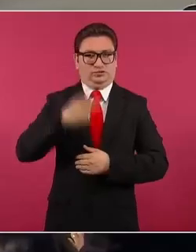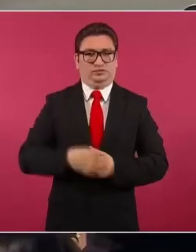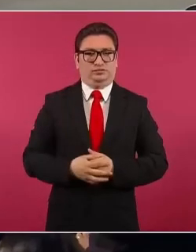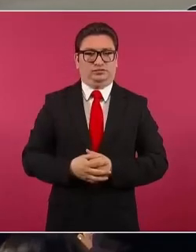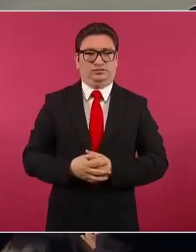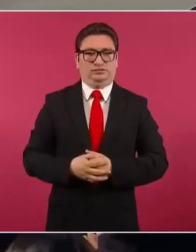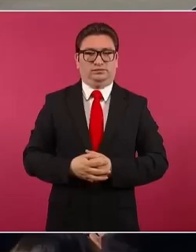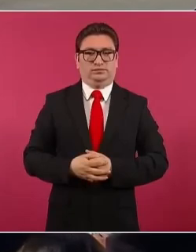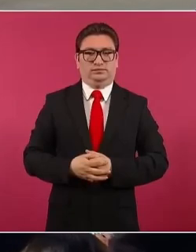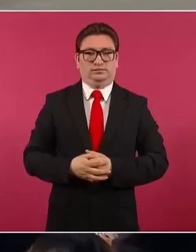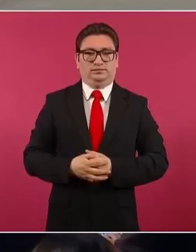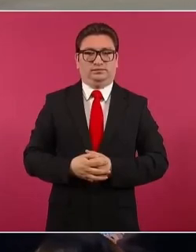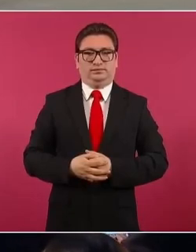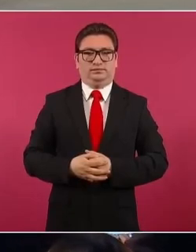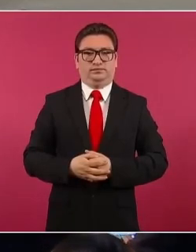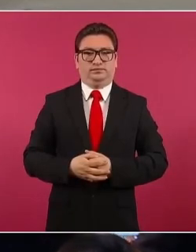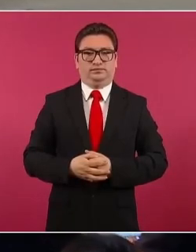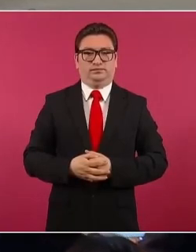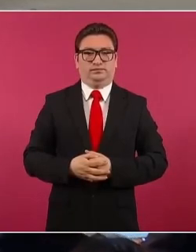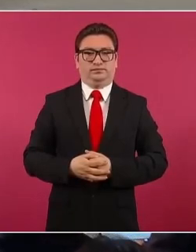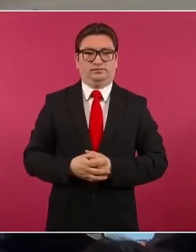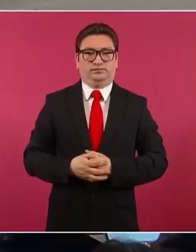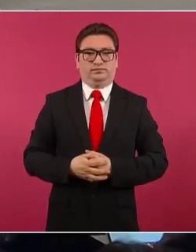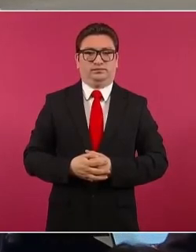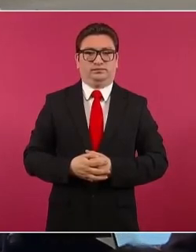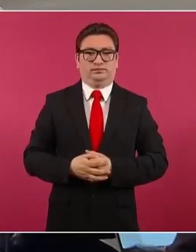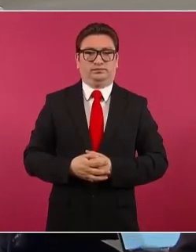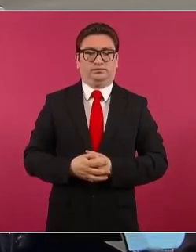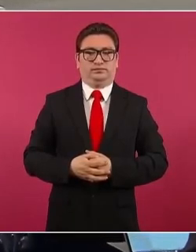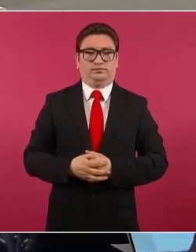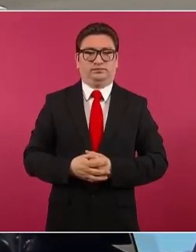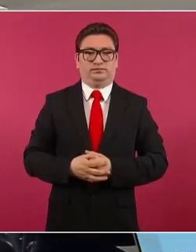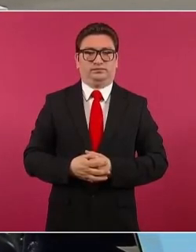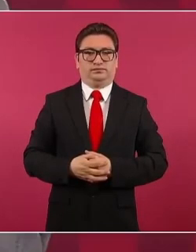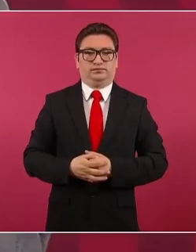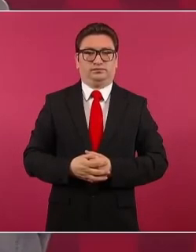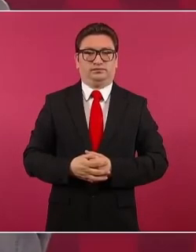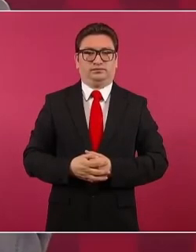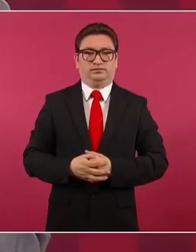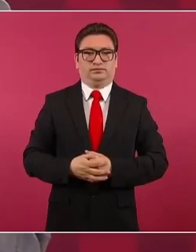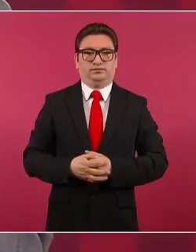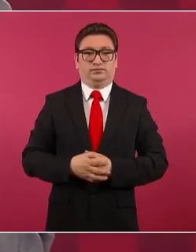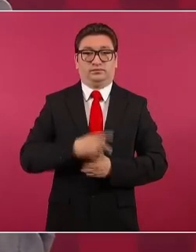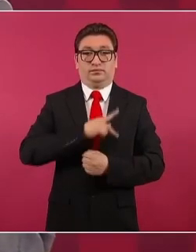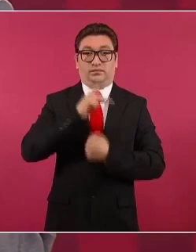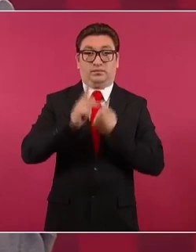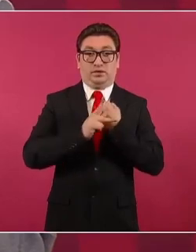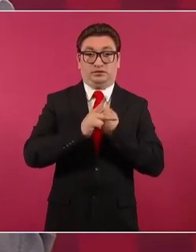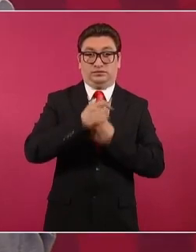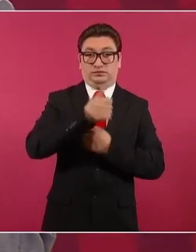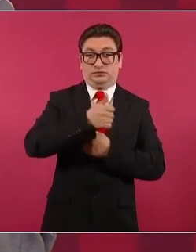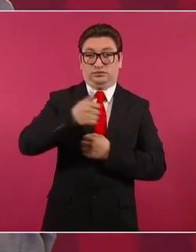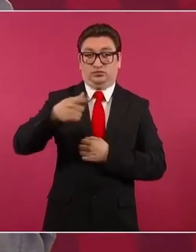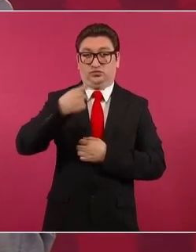Con respeto a las soberanías de los pueblos,